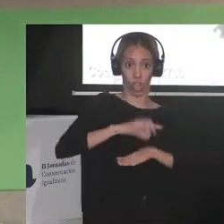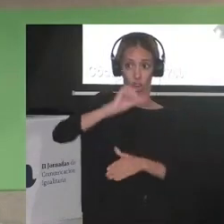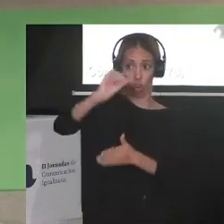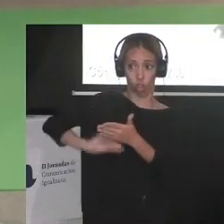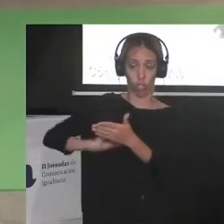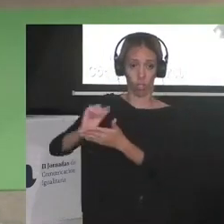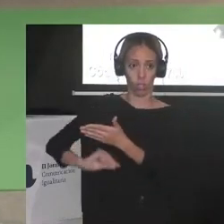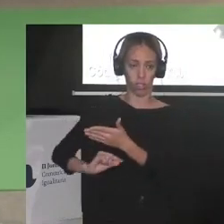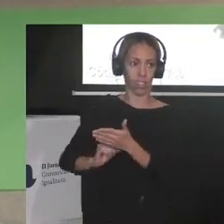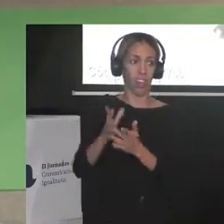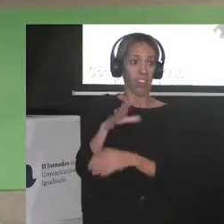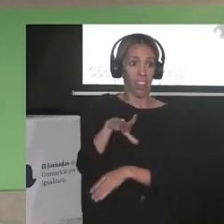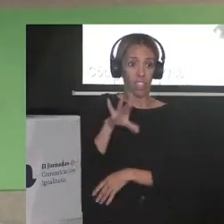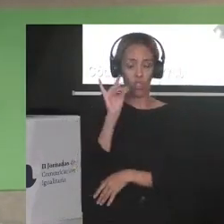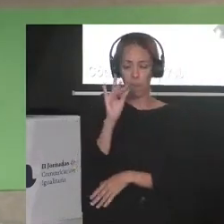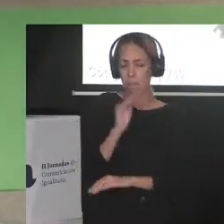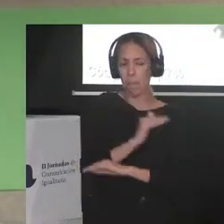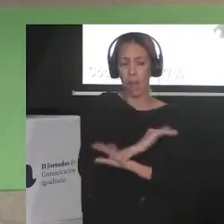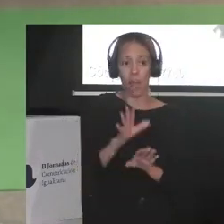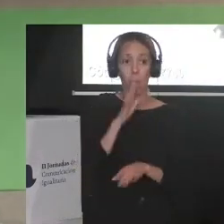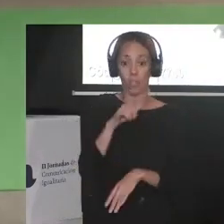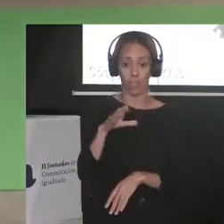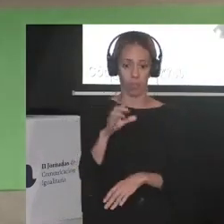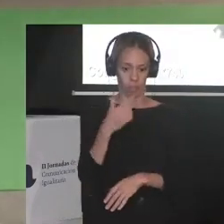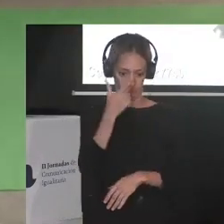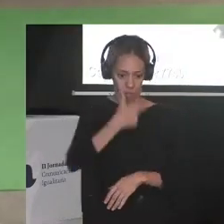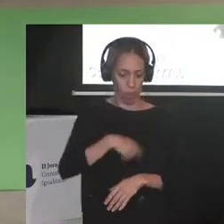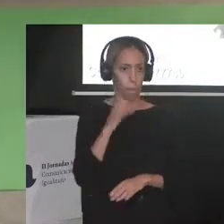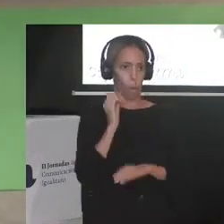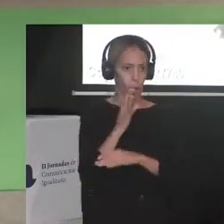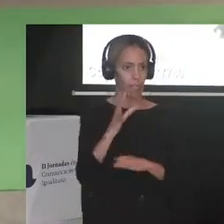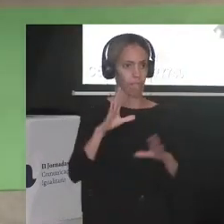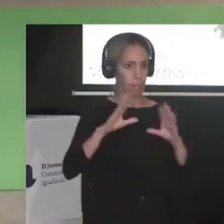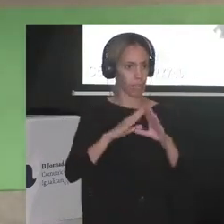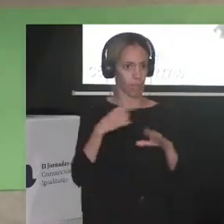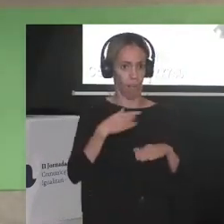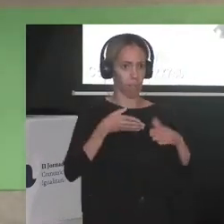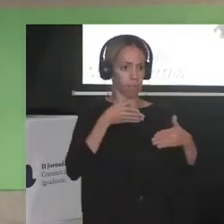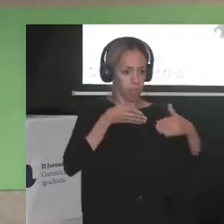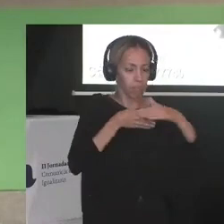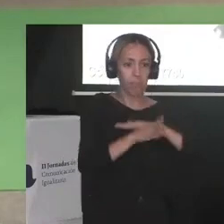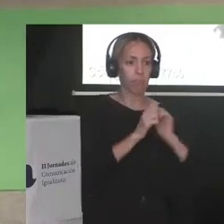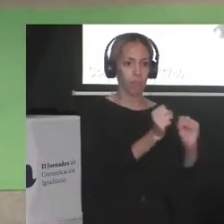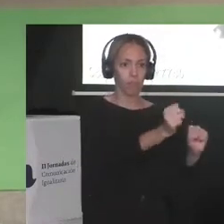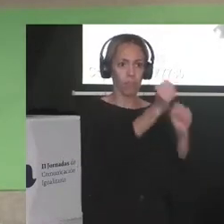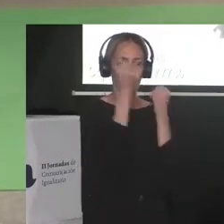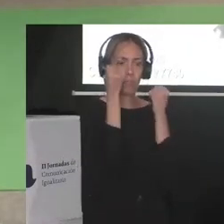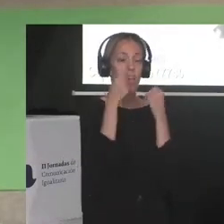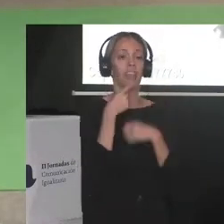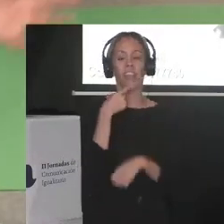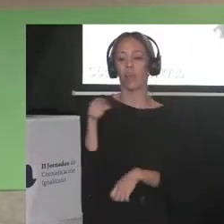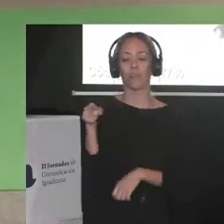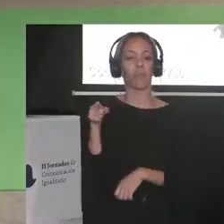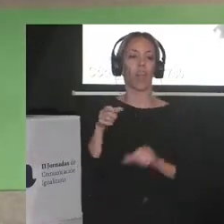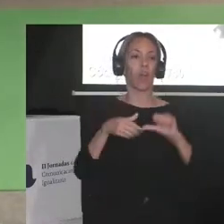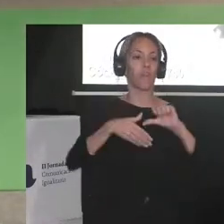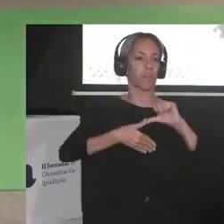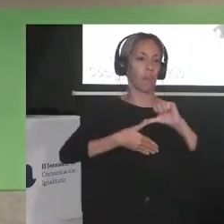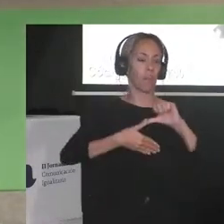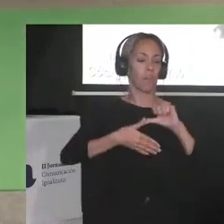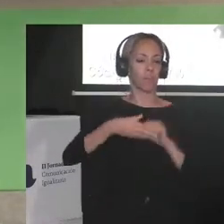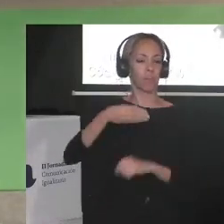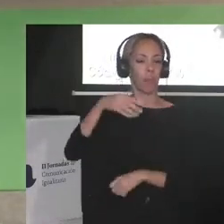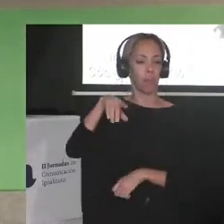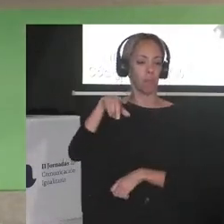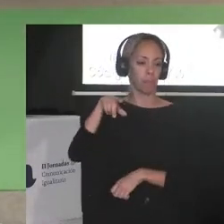Una decisión malísima que no nos dejaban entrar a las propias ponentes feministas que las mapuches quedaron tiradas por ahí,